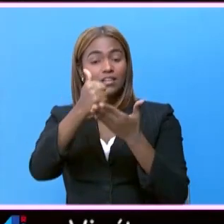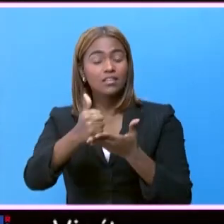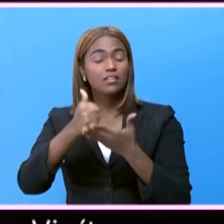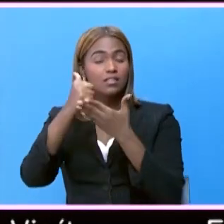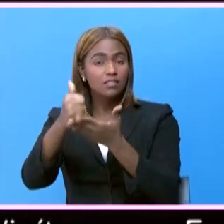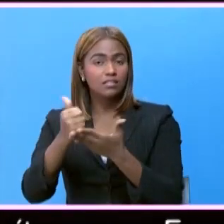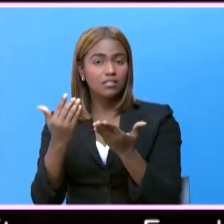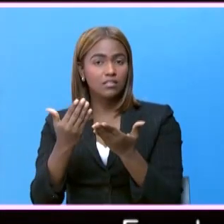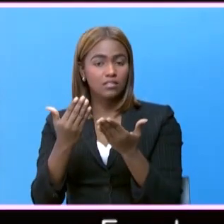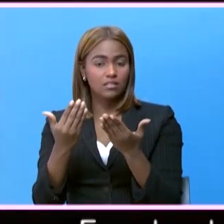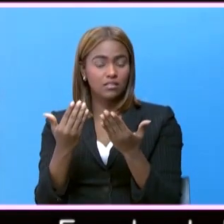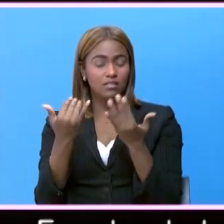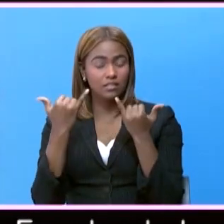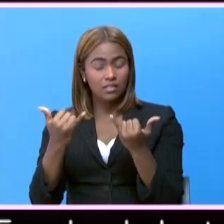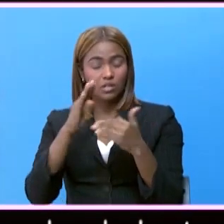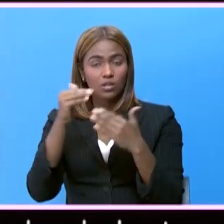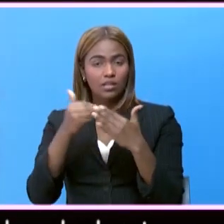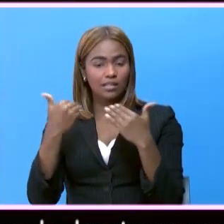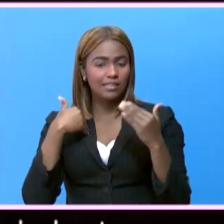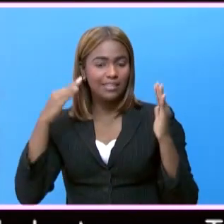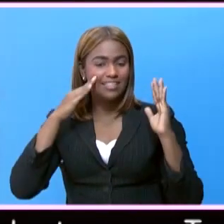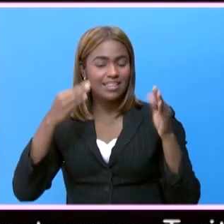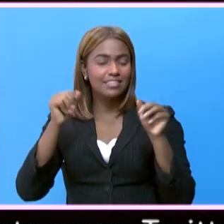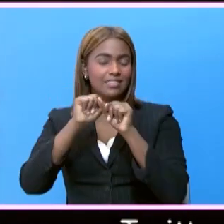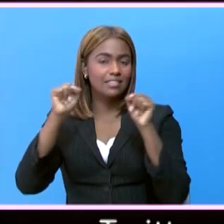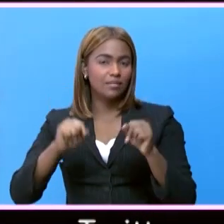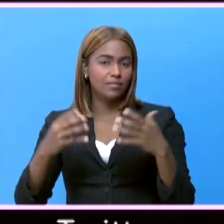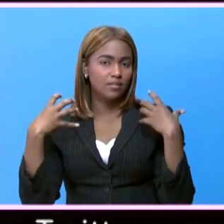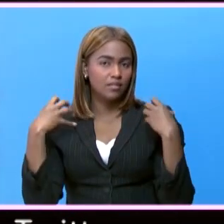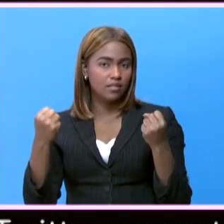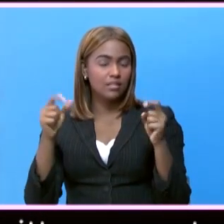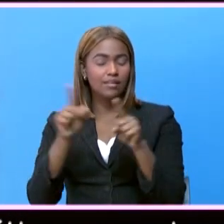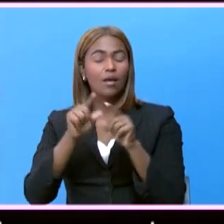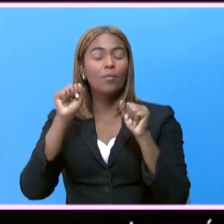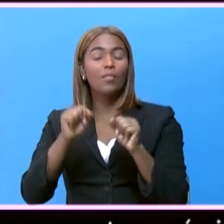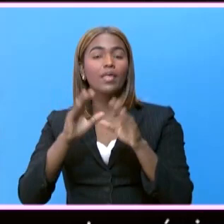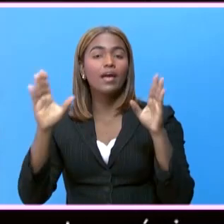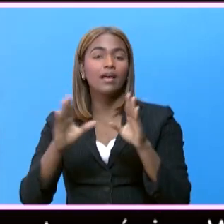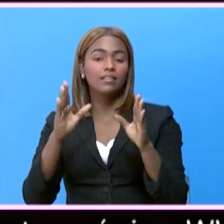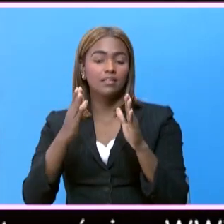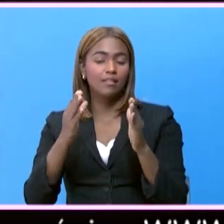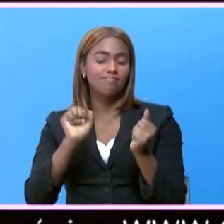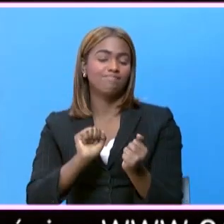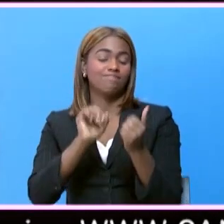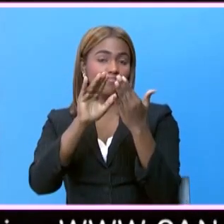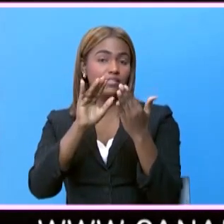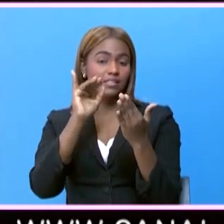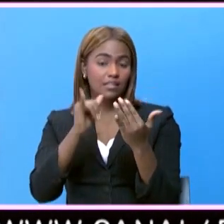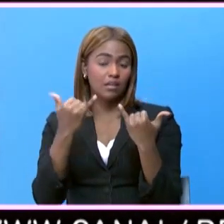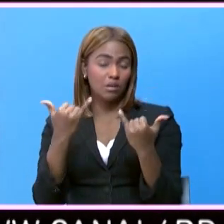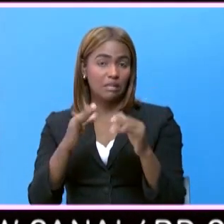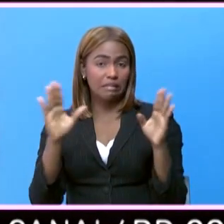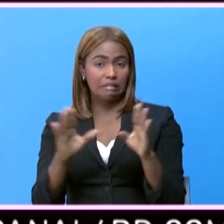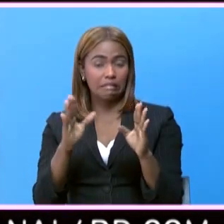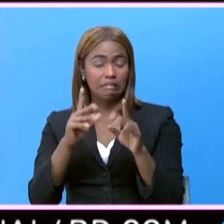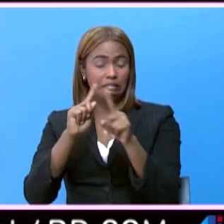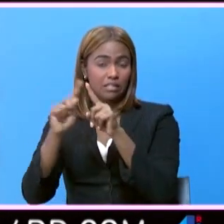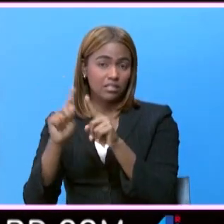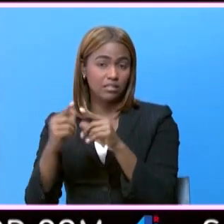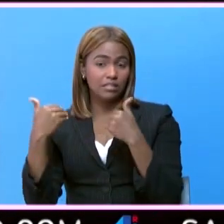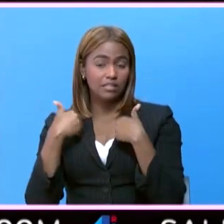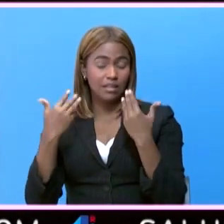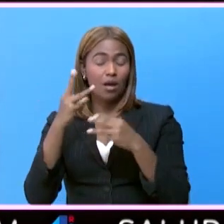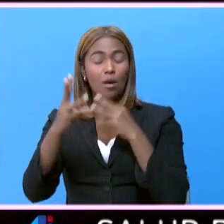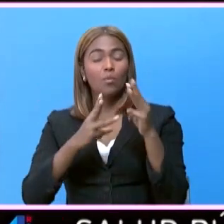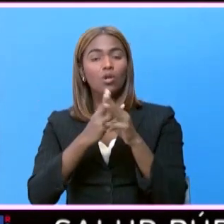en todo lo que tiene que ver con el sistema de salud y poder hacerle frente a esta terrible pandemia que ha atacado